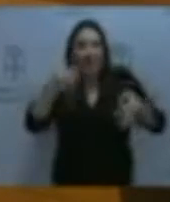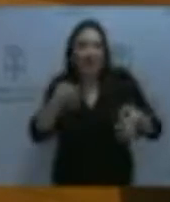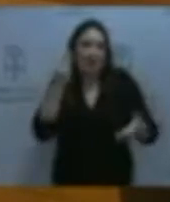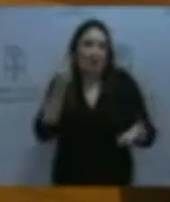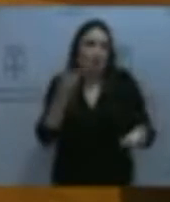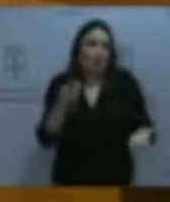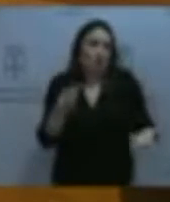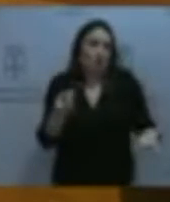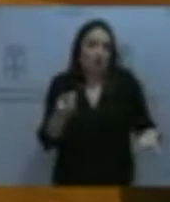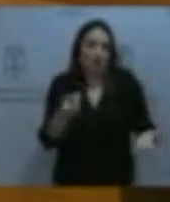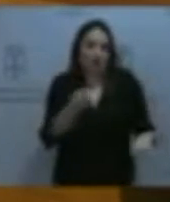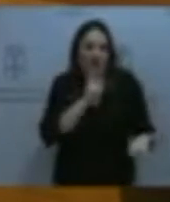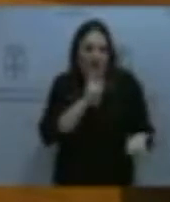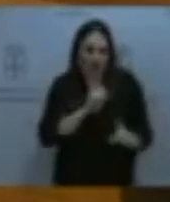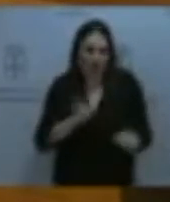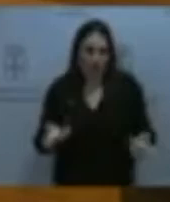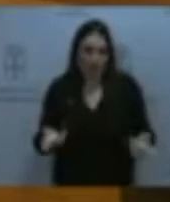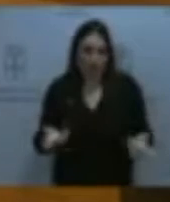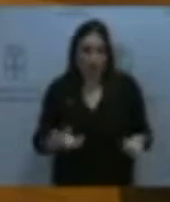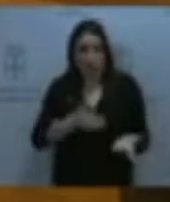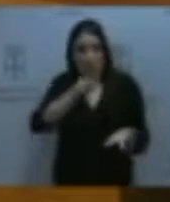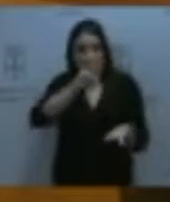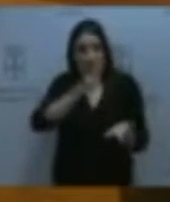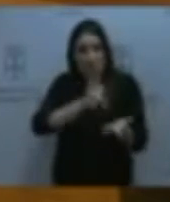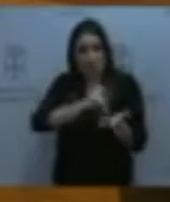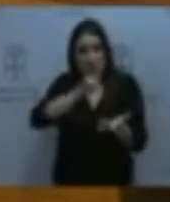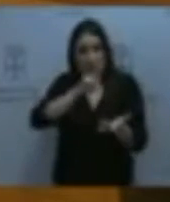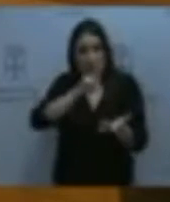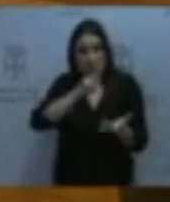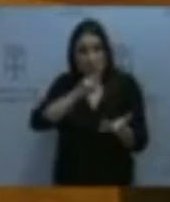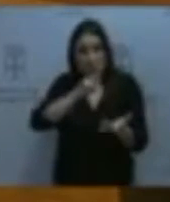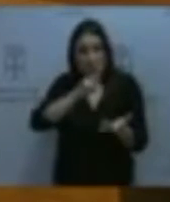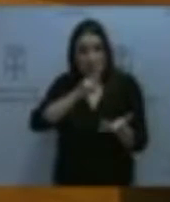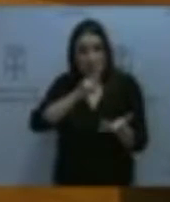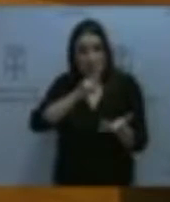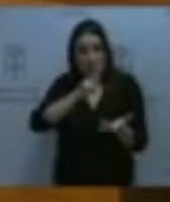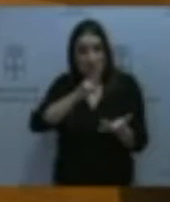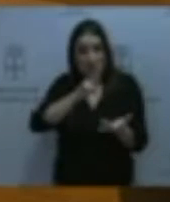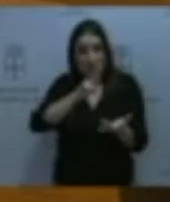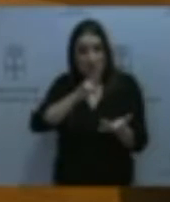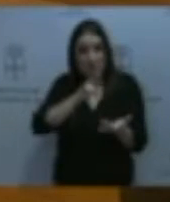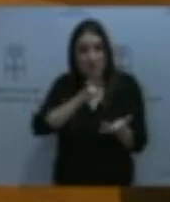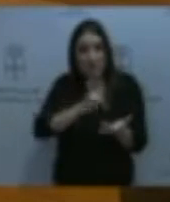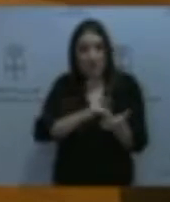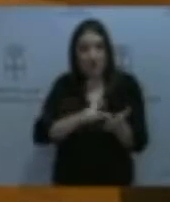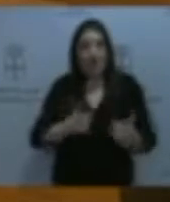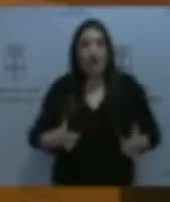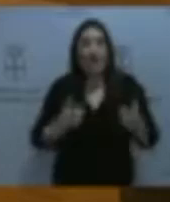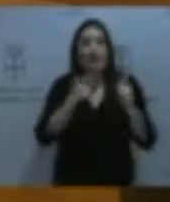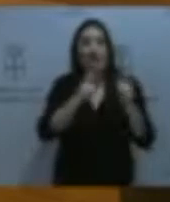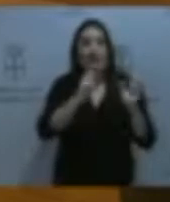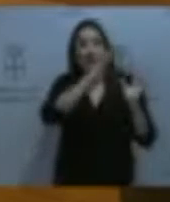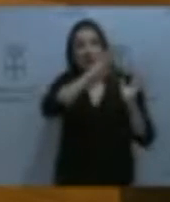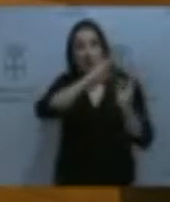difícil, ¿no? Una vez que pase por el departamento administrativo